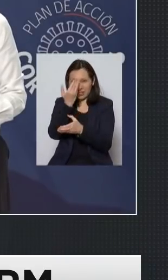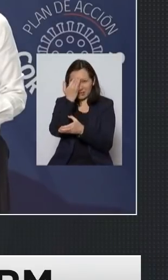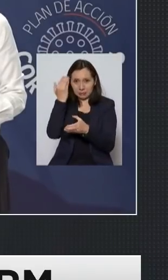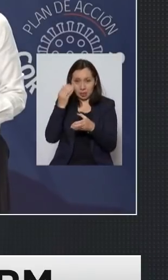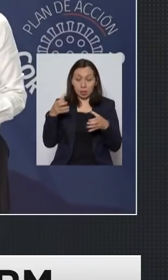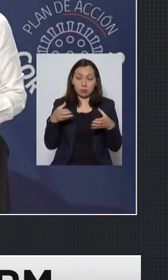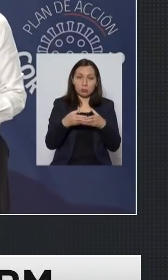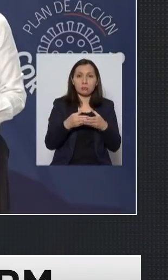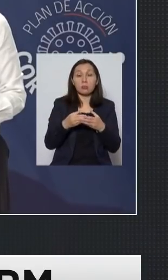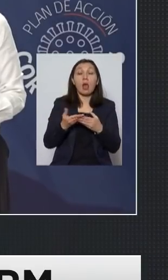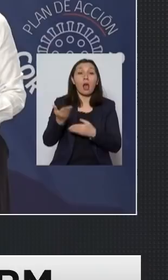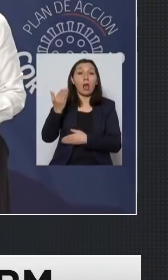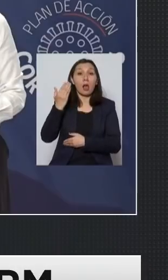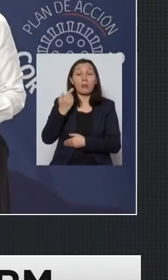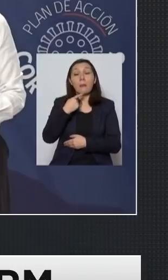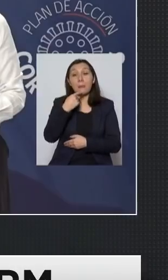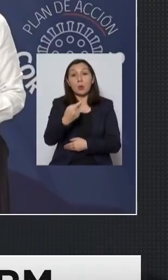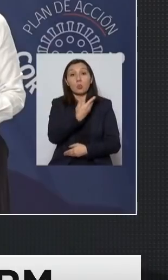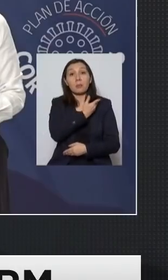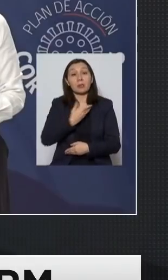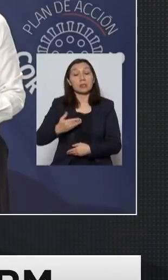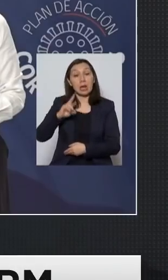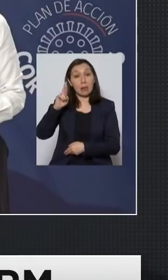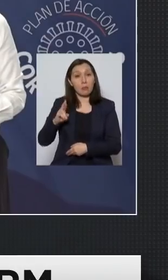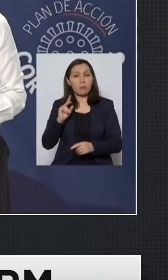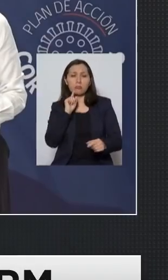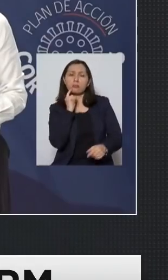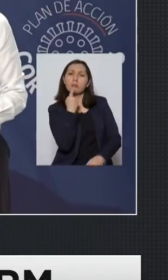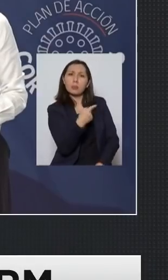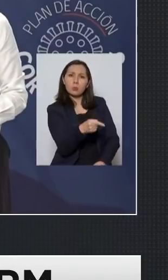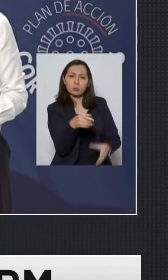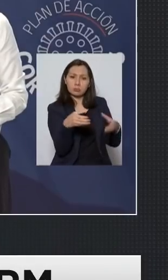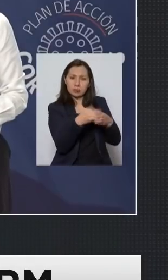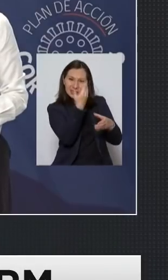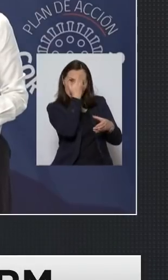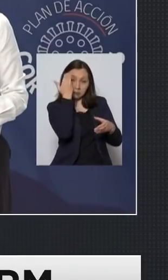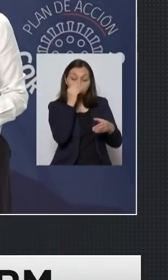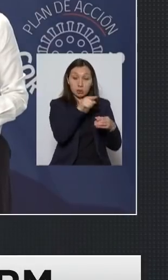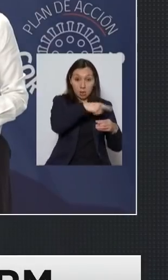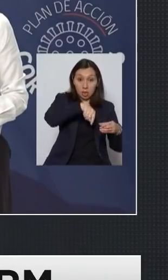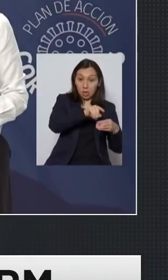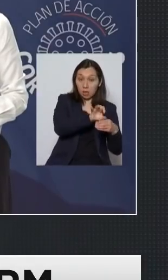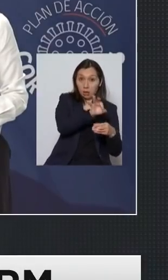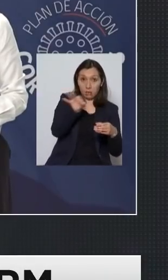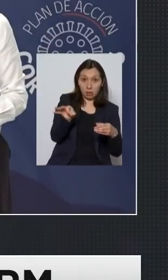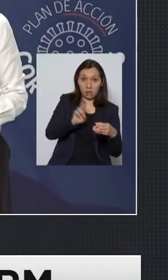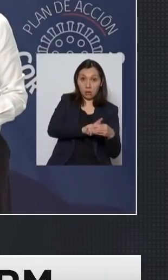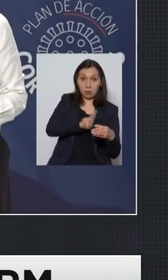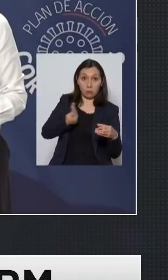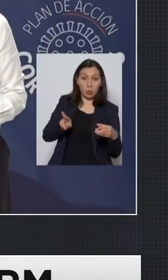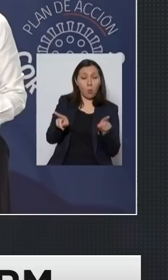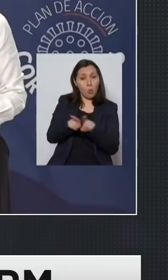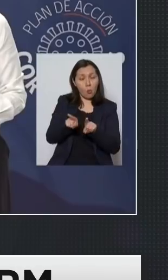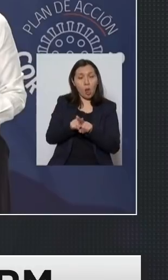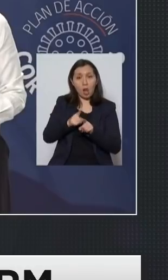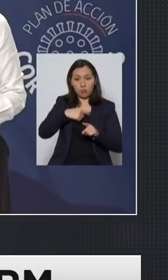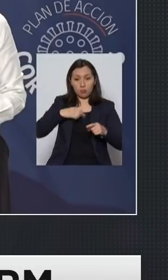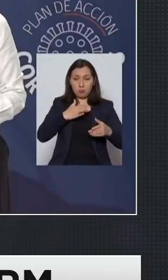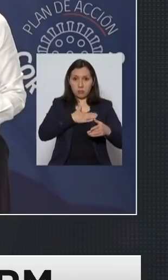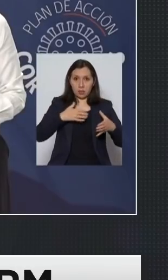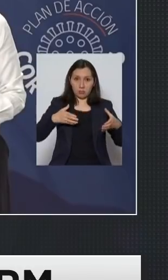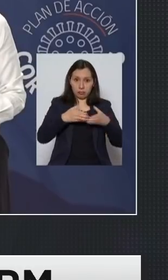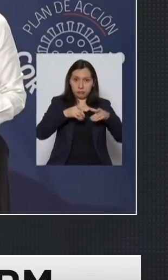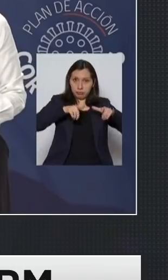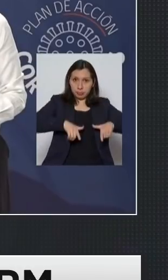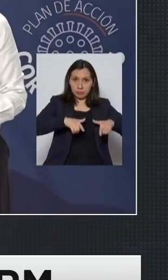esta pregunta se la hizo el presidente de la república al comité de expertos y ellos señalaron en su momento igual que nuestra sección de epidemiología que es muy